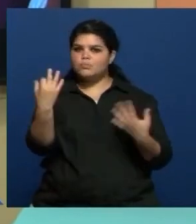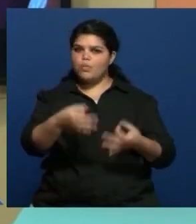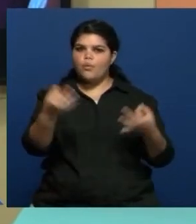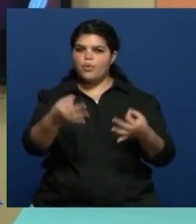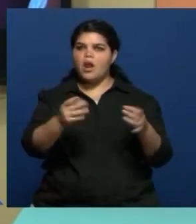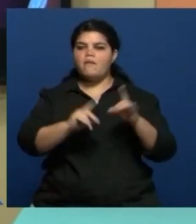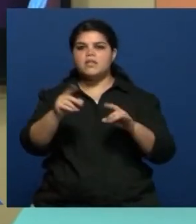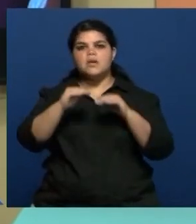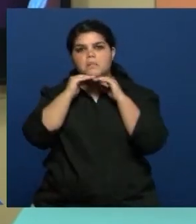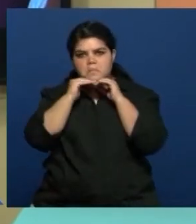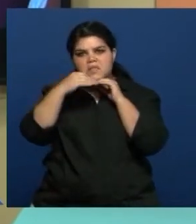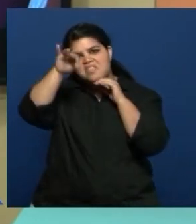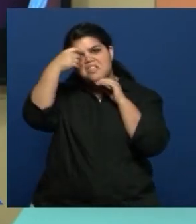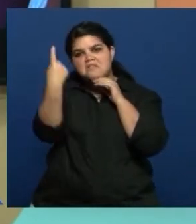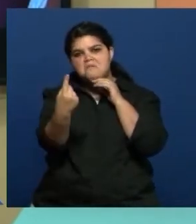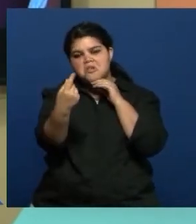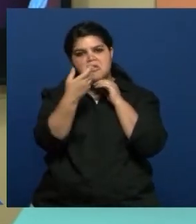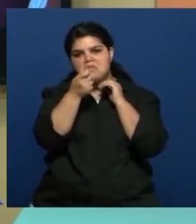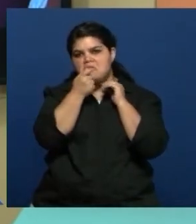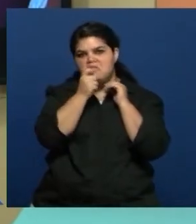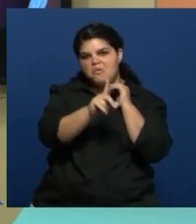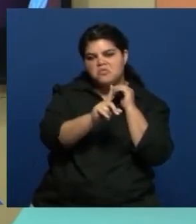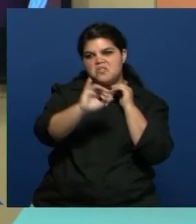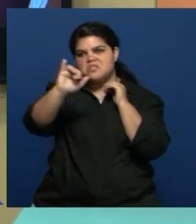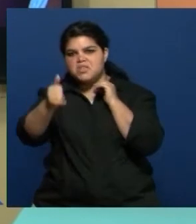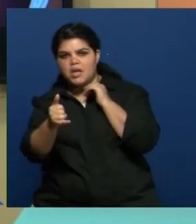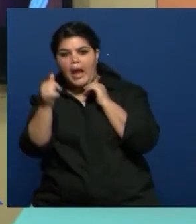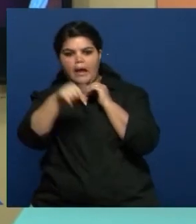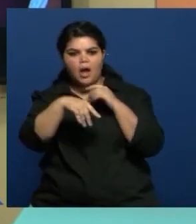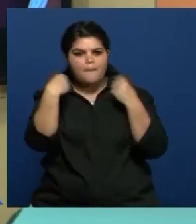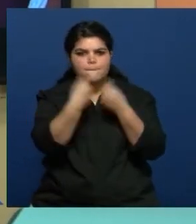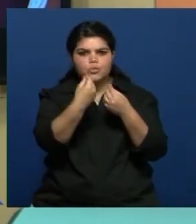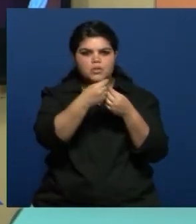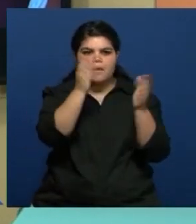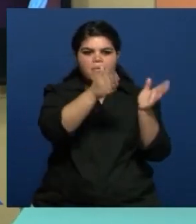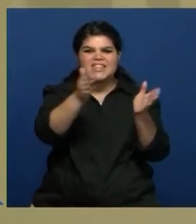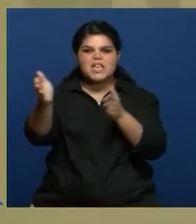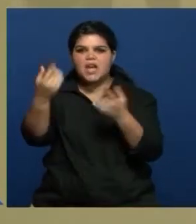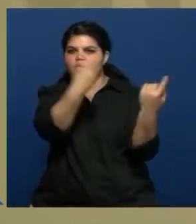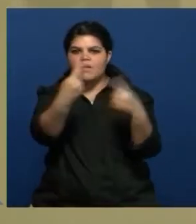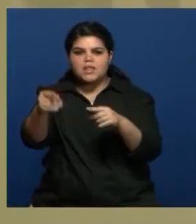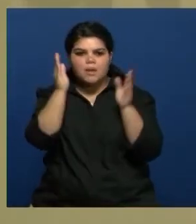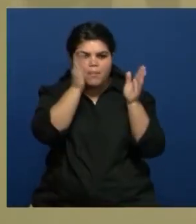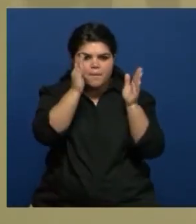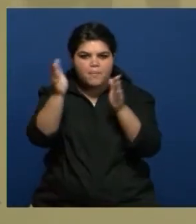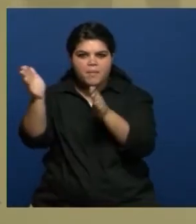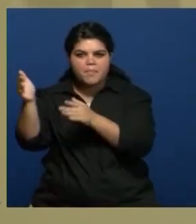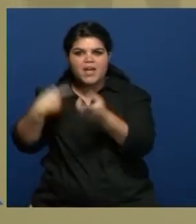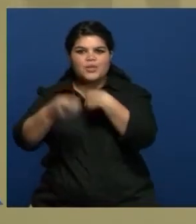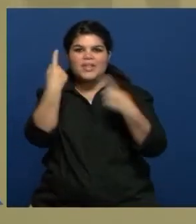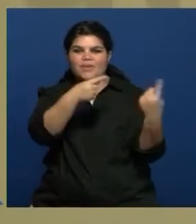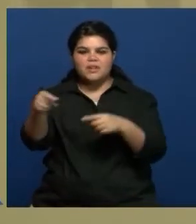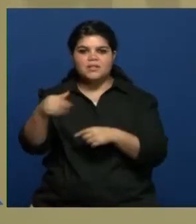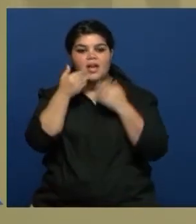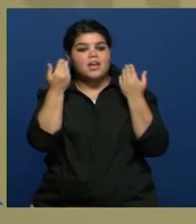vos vas a ver una sola obra y no te gustó, sí, acá vas a ver mucho y siempre algo te va a terminar gustando. Muy bien. Bueno, gracias chicos